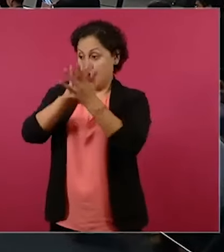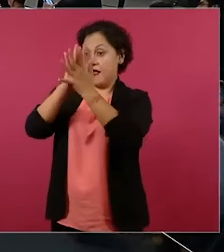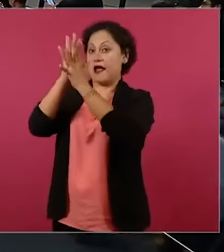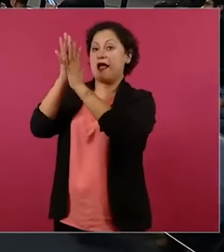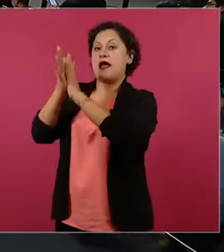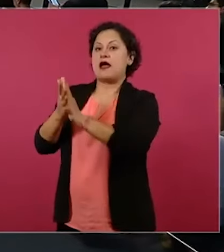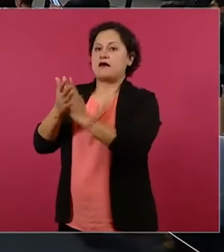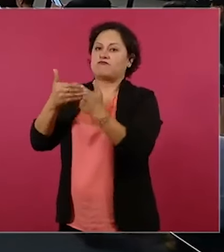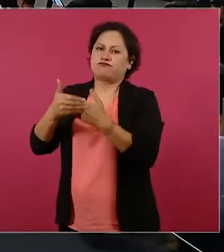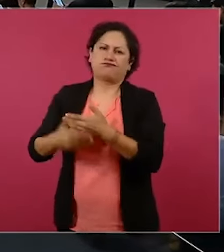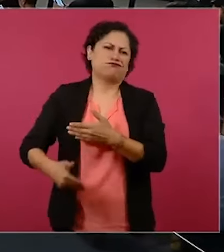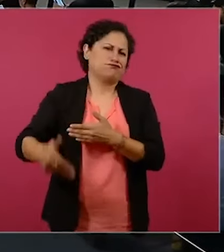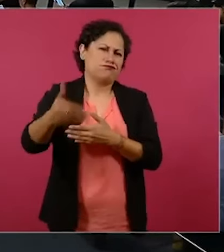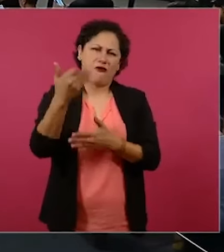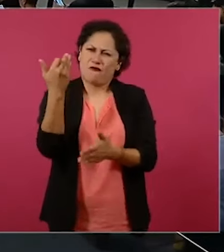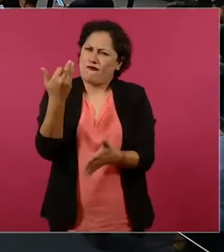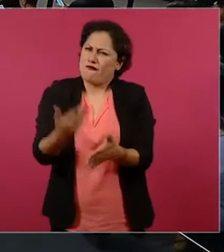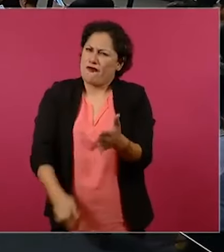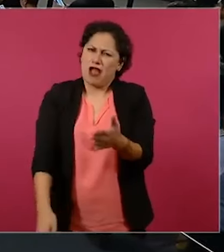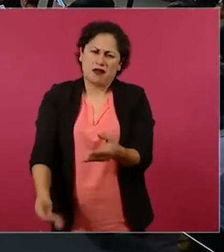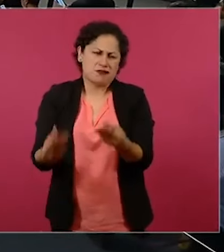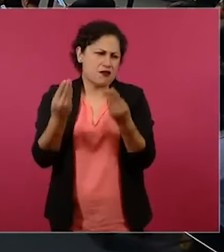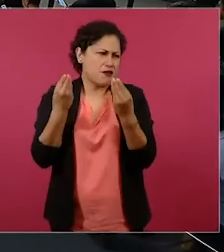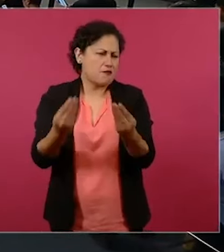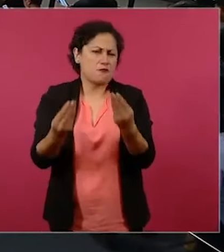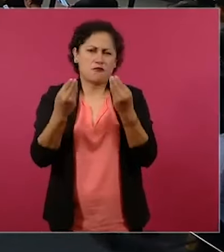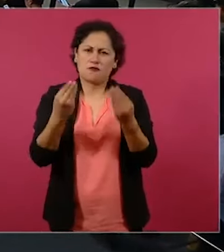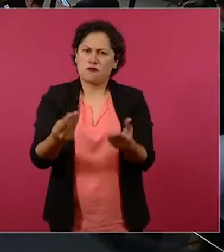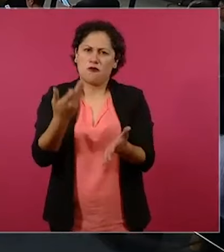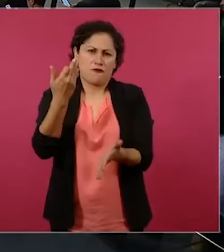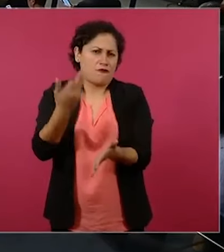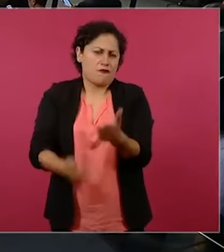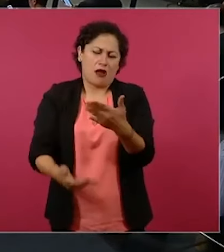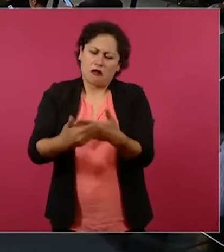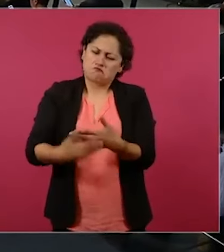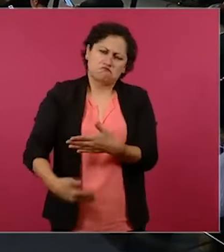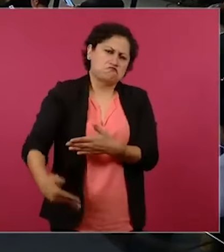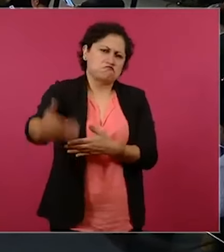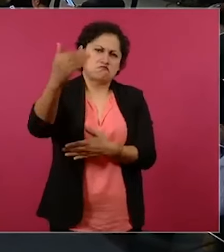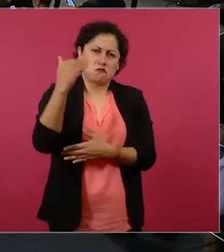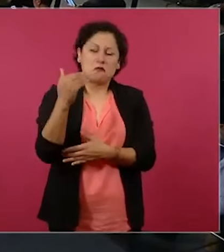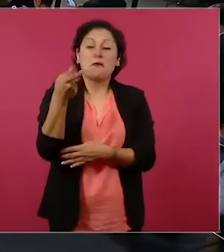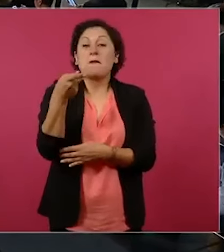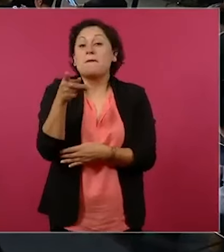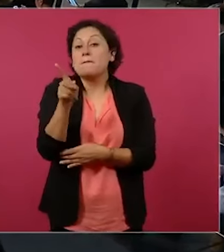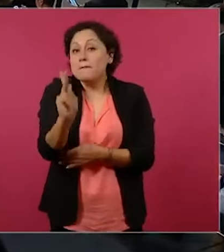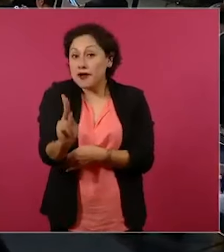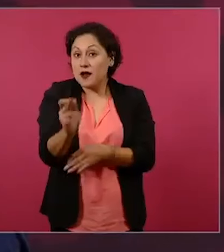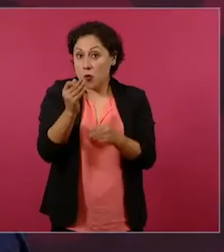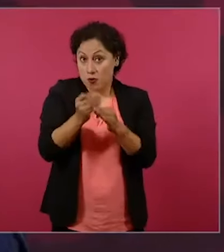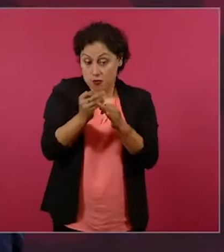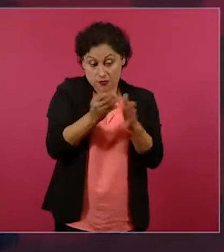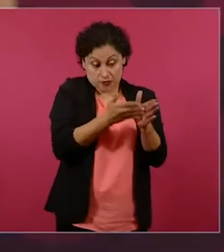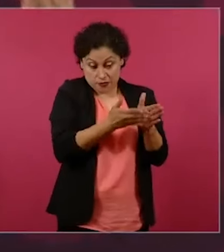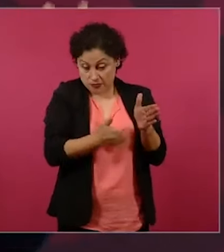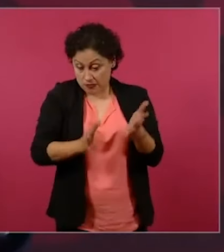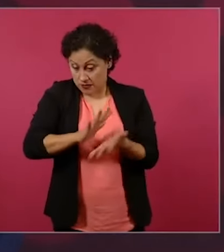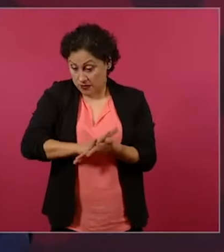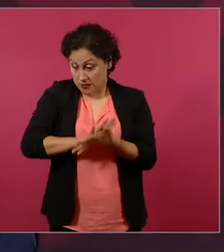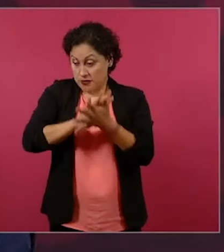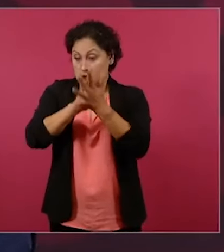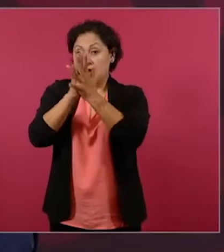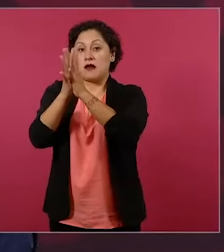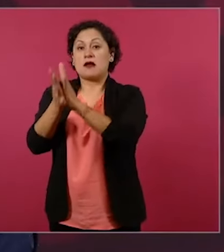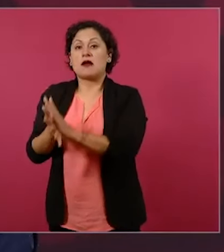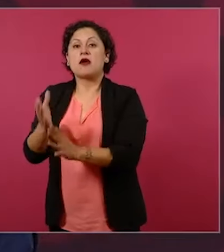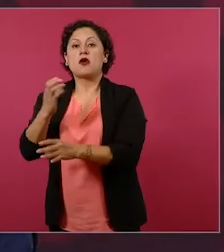falta mucho, porque los logros no materiales,